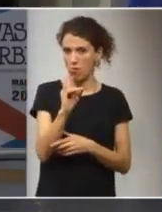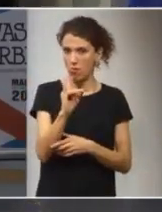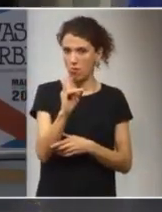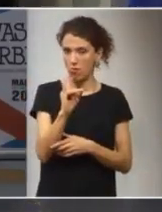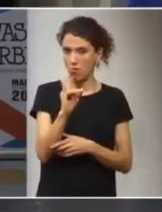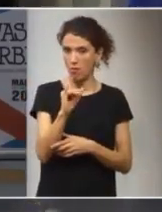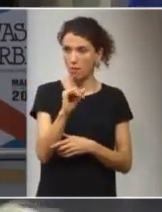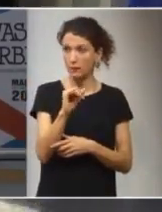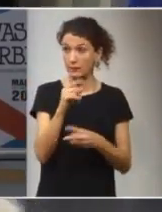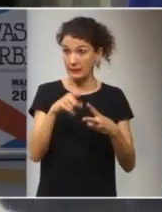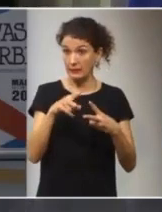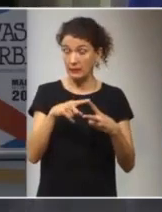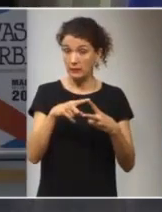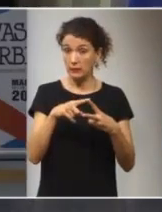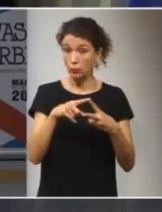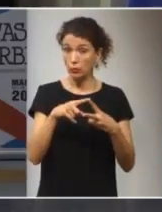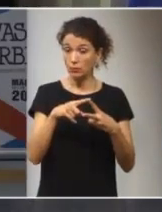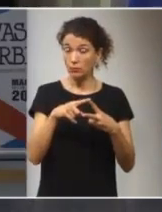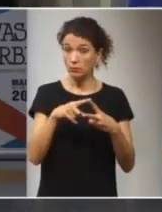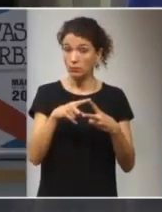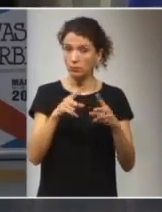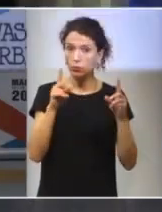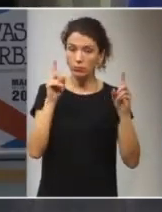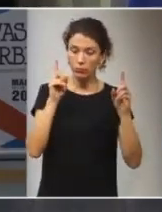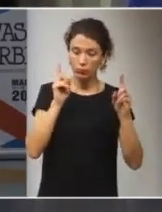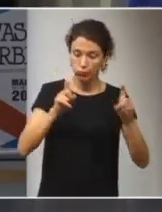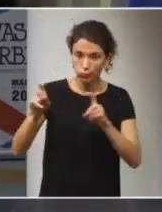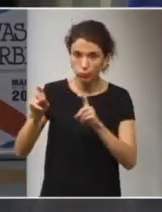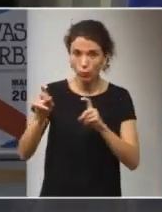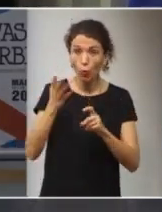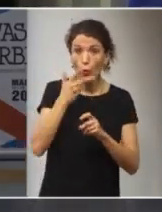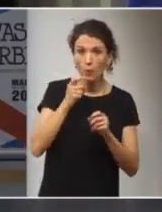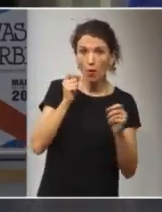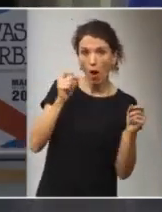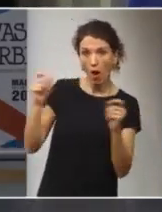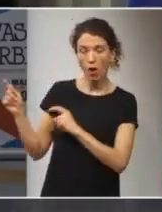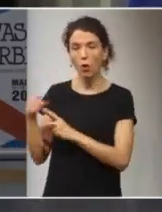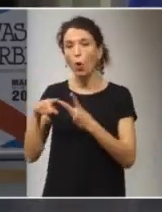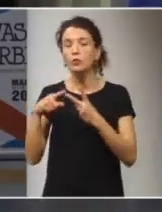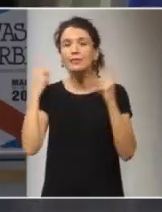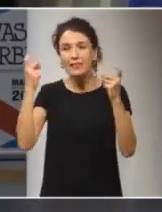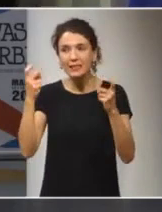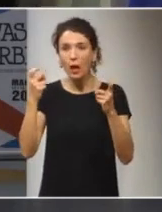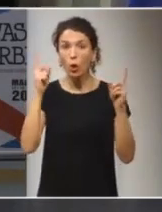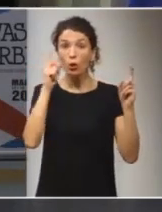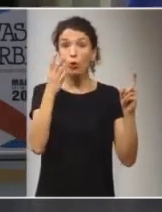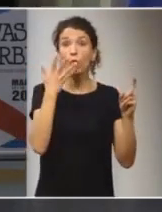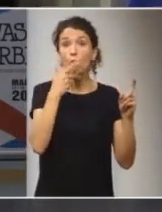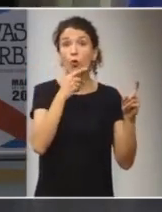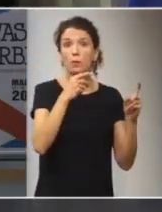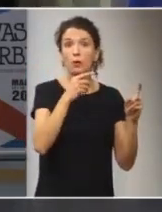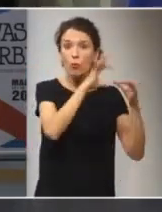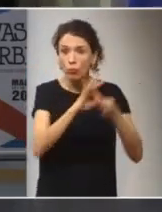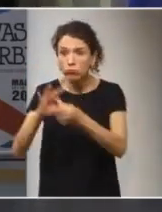Una que descubre el conocimiento, y la otra que intenta construirlo con los